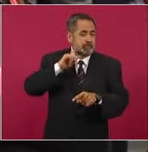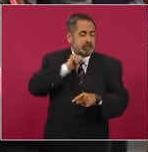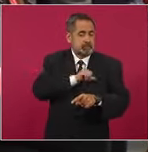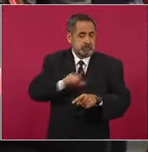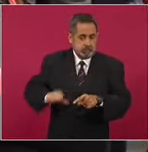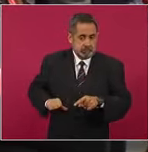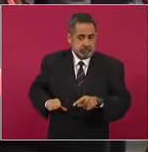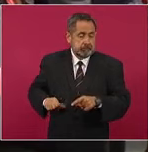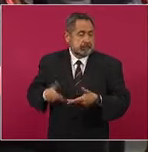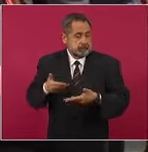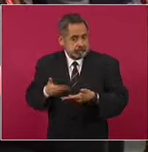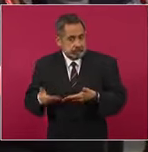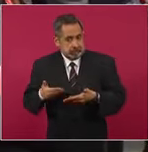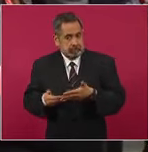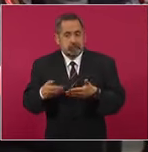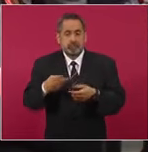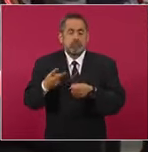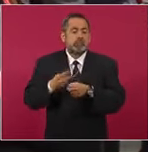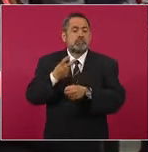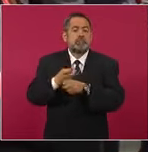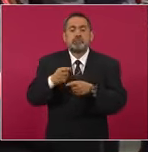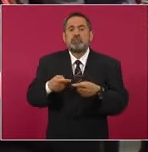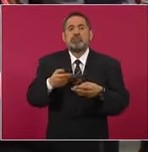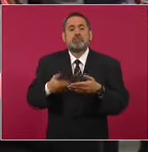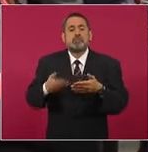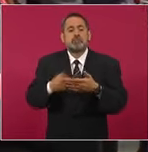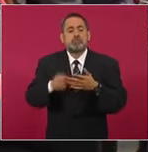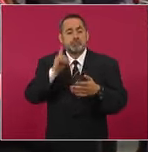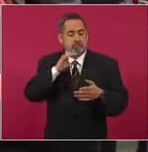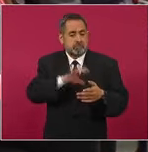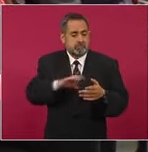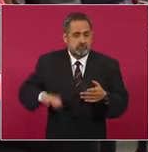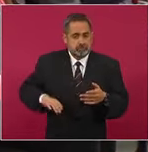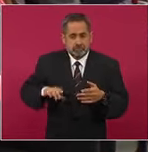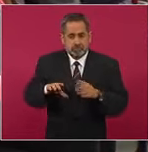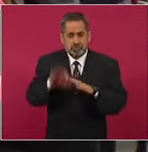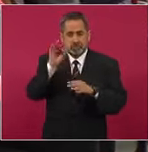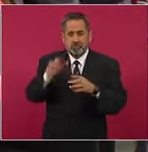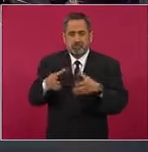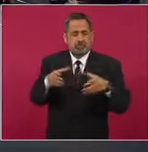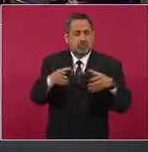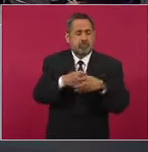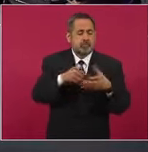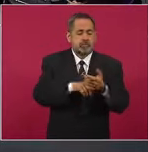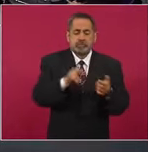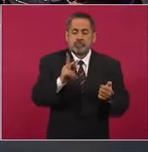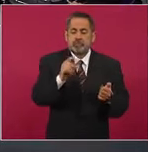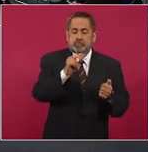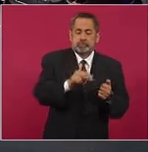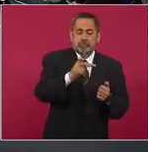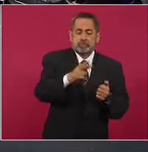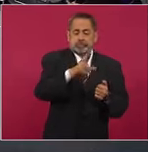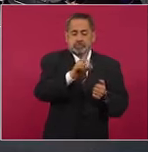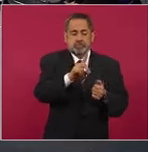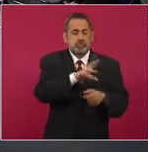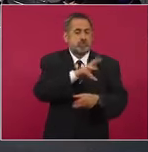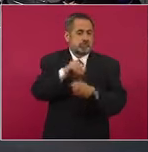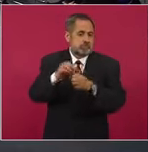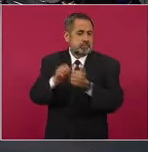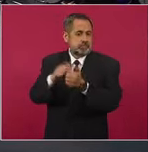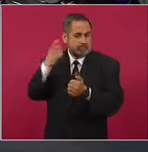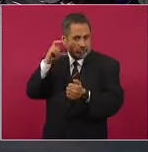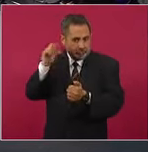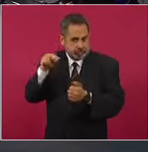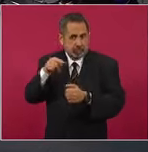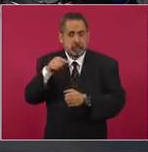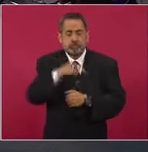y ahorita la flamante candidata de la coalición PAN-PRD al gobierno de Quintana Roo,